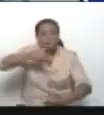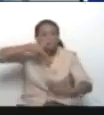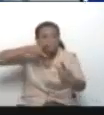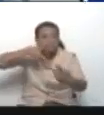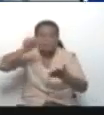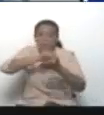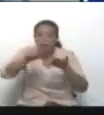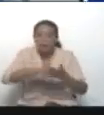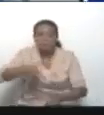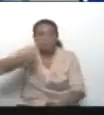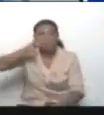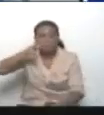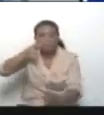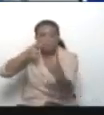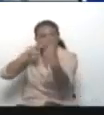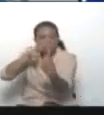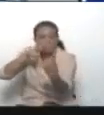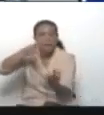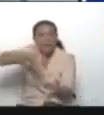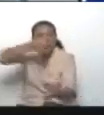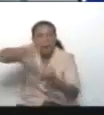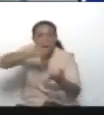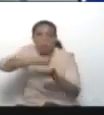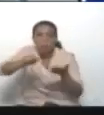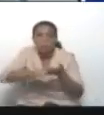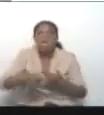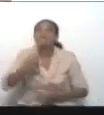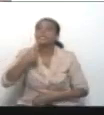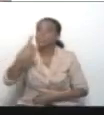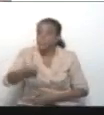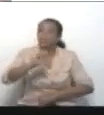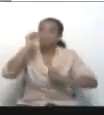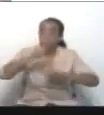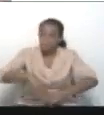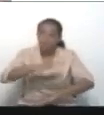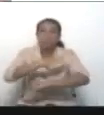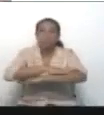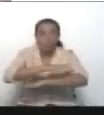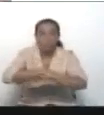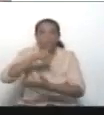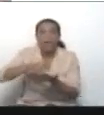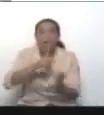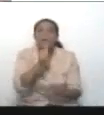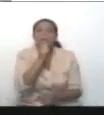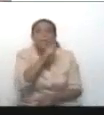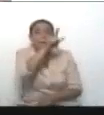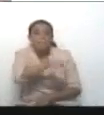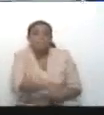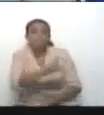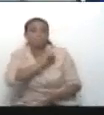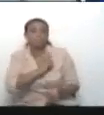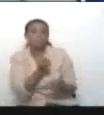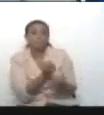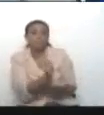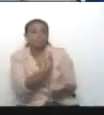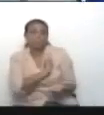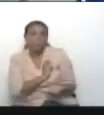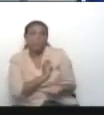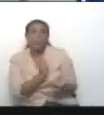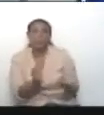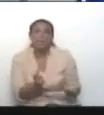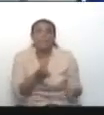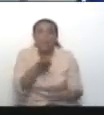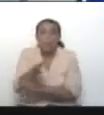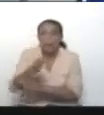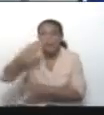escritos, que confirman los planes para atacar unidades